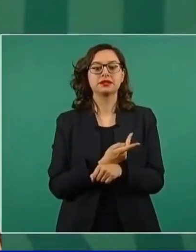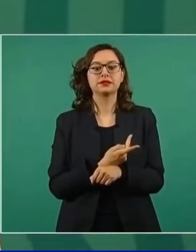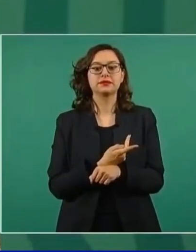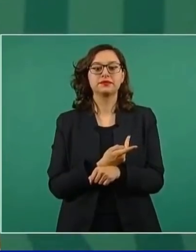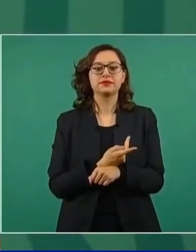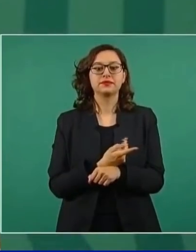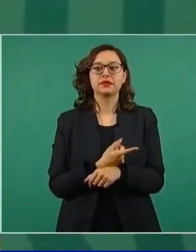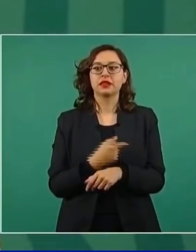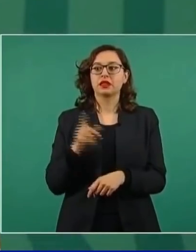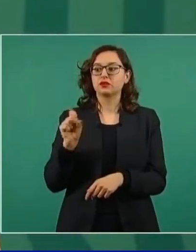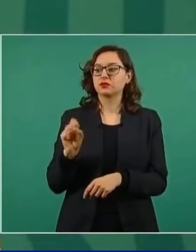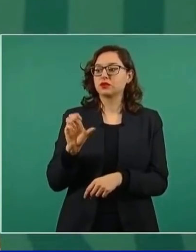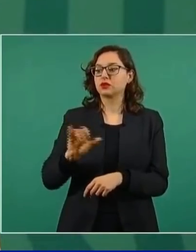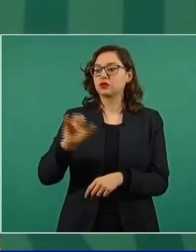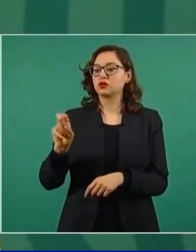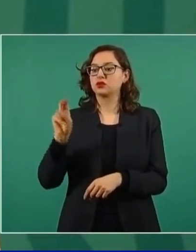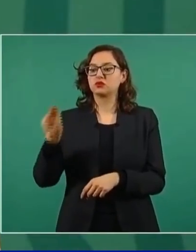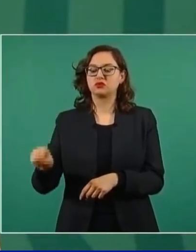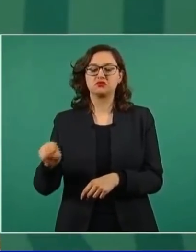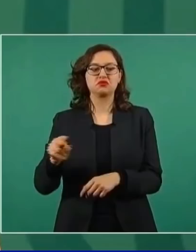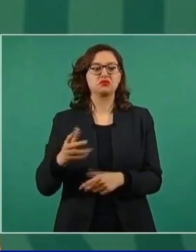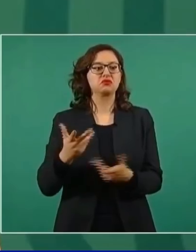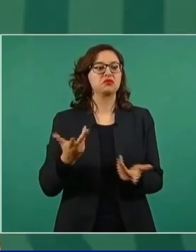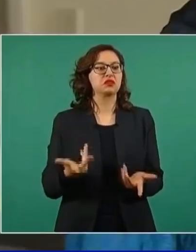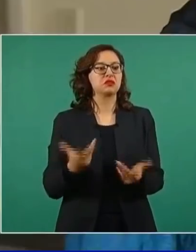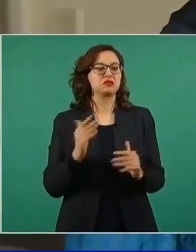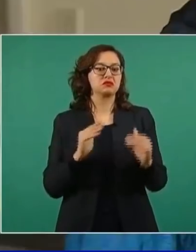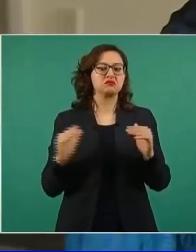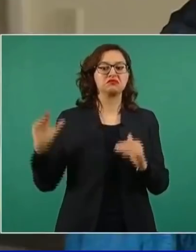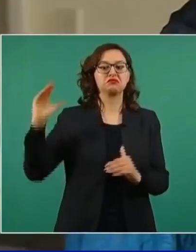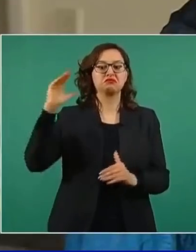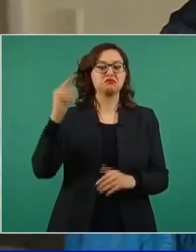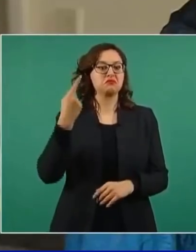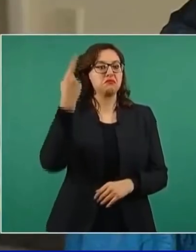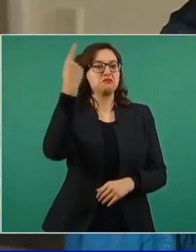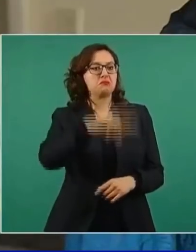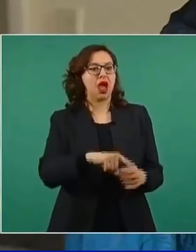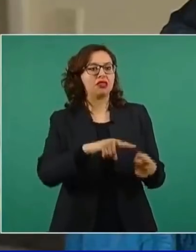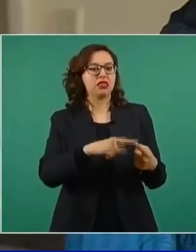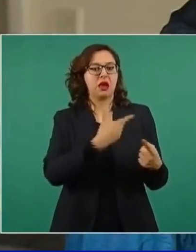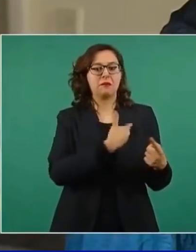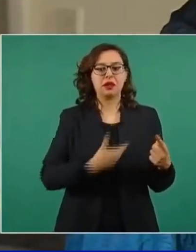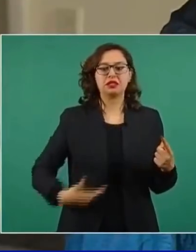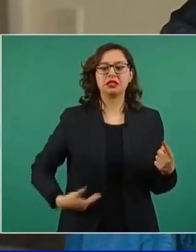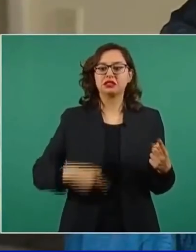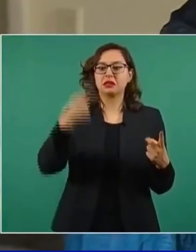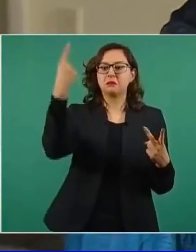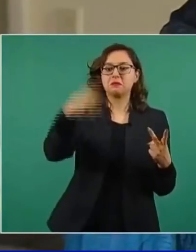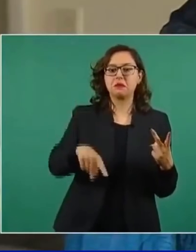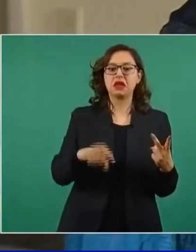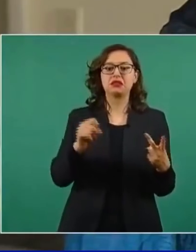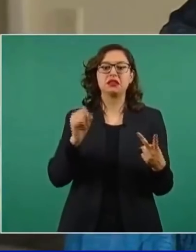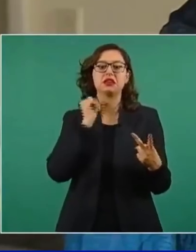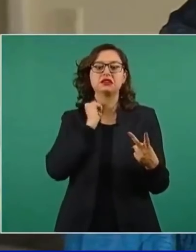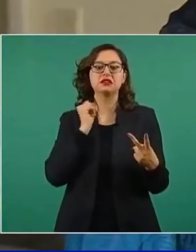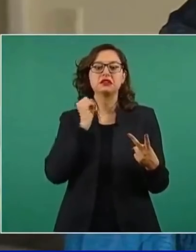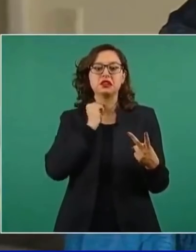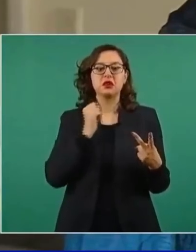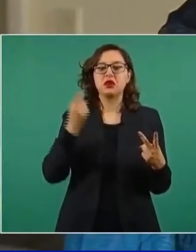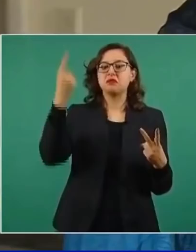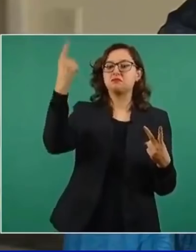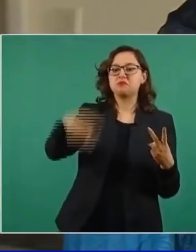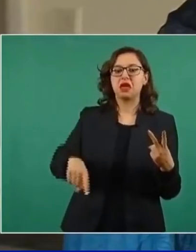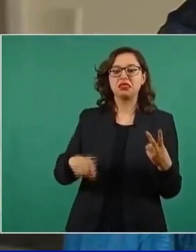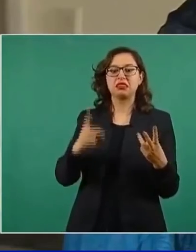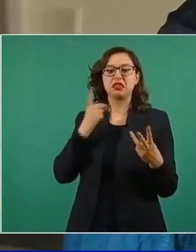de Diputados, a los senadores, un juez lo hace, ya sea en el amparo o bien de manera colectiva,